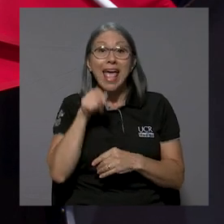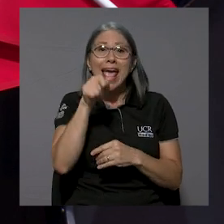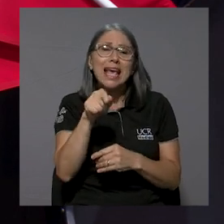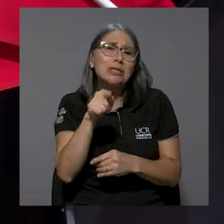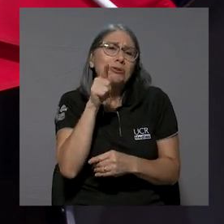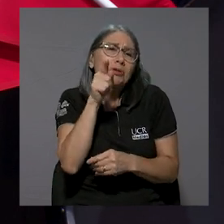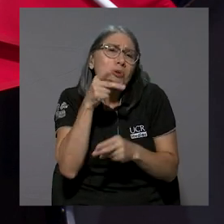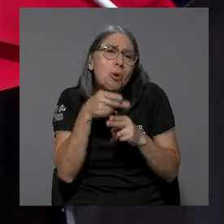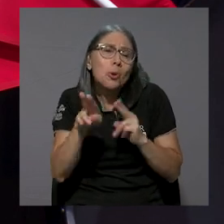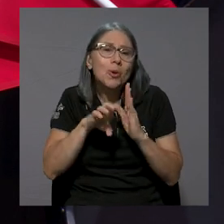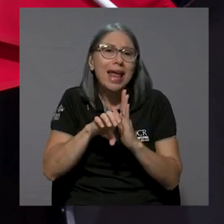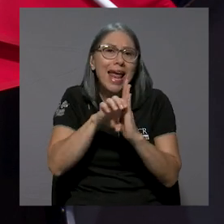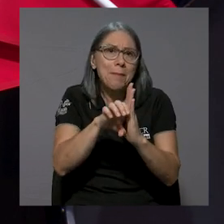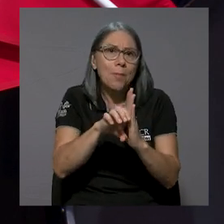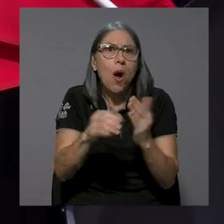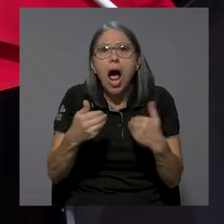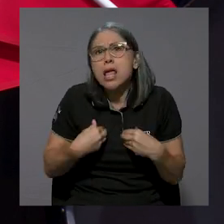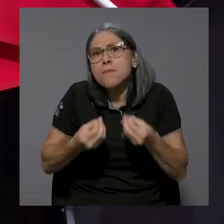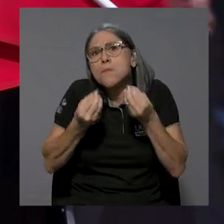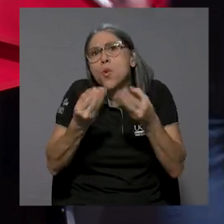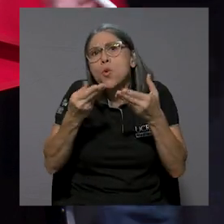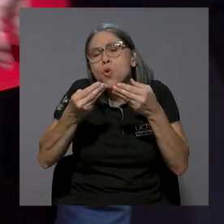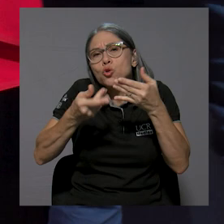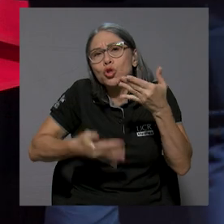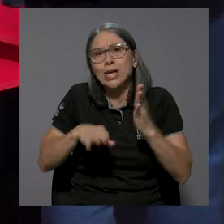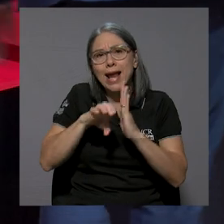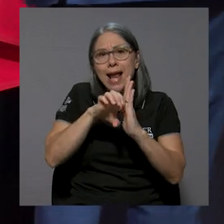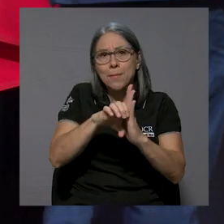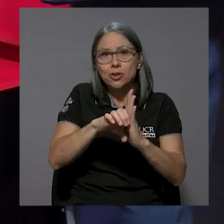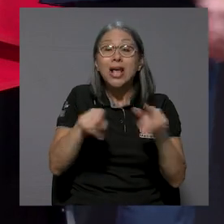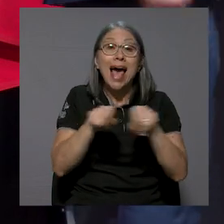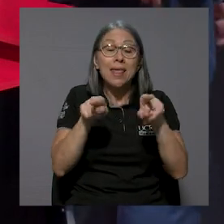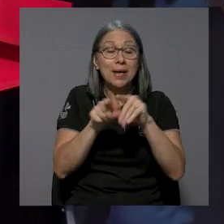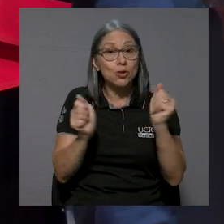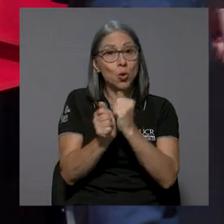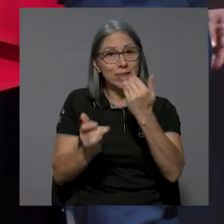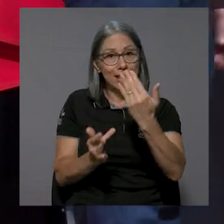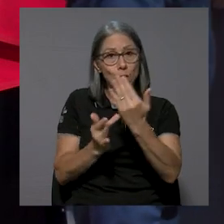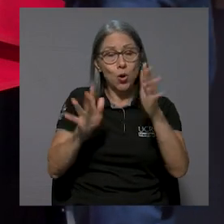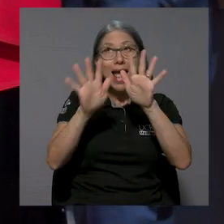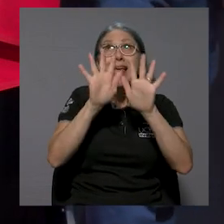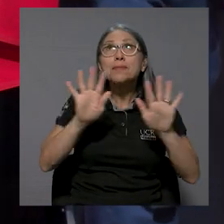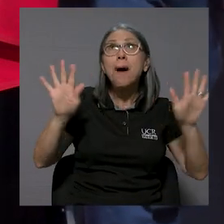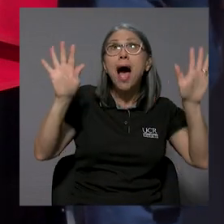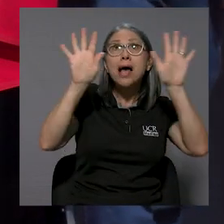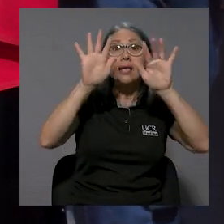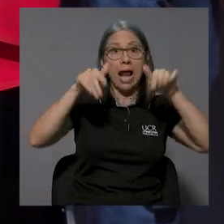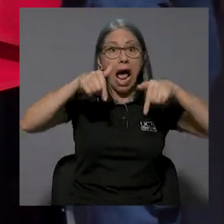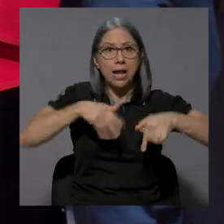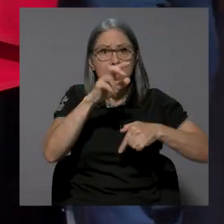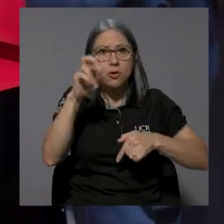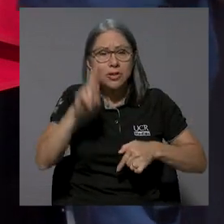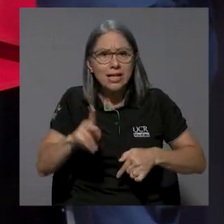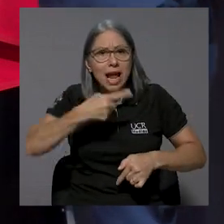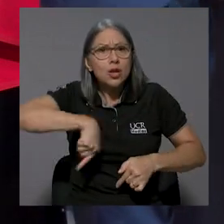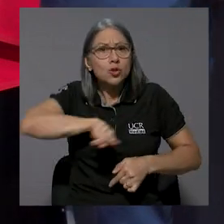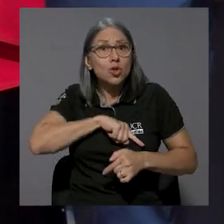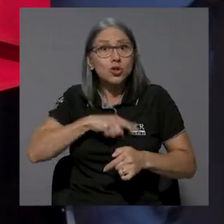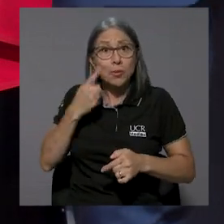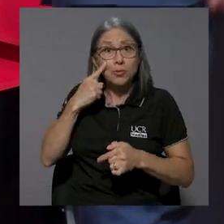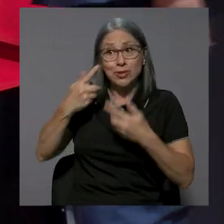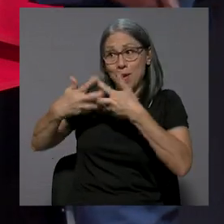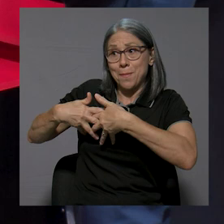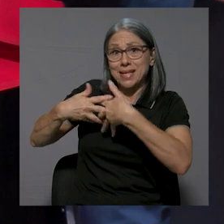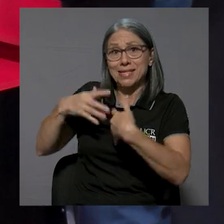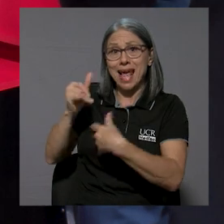ejemplo, hay muchísimos más. Y además de esto, con la tecnología espacial, por lo menos aquí en Costa Rica, hemos visto como